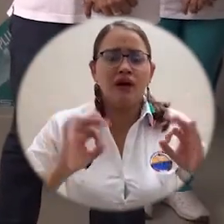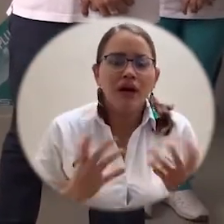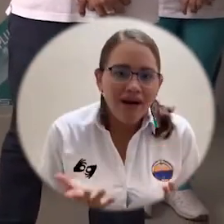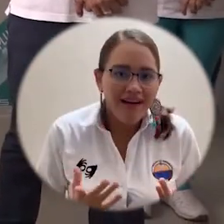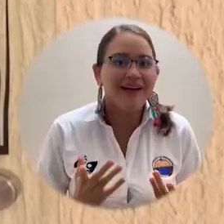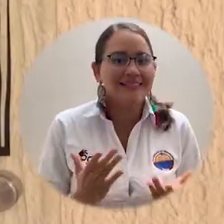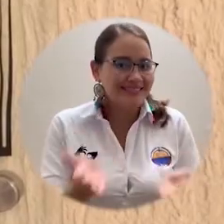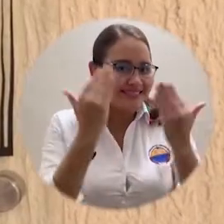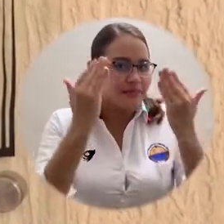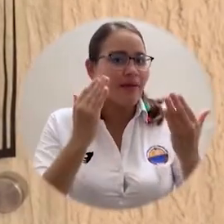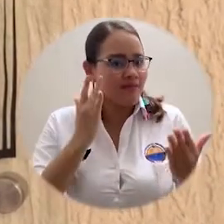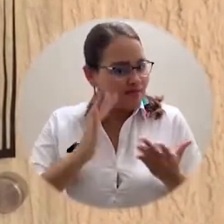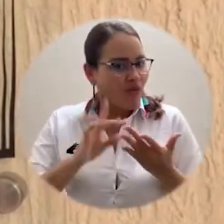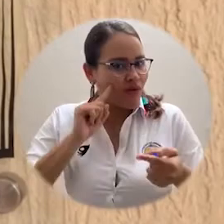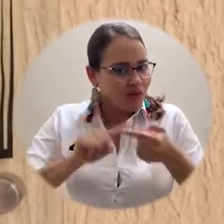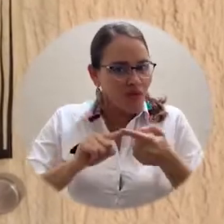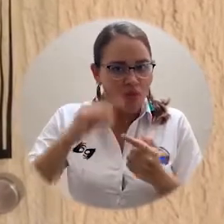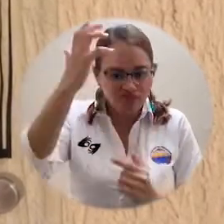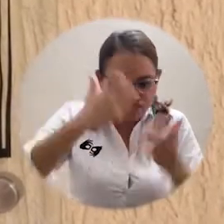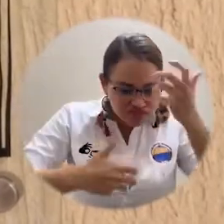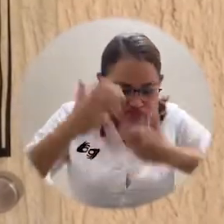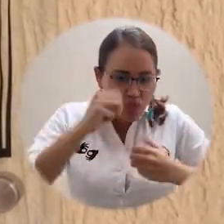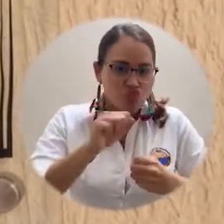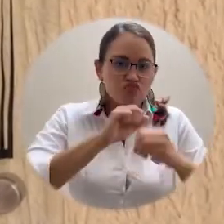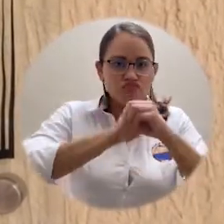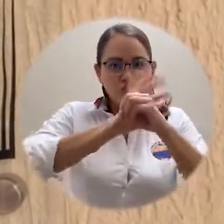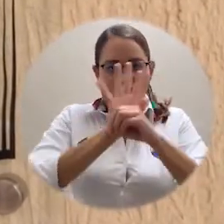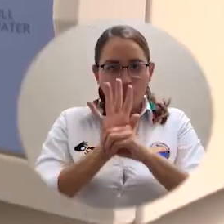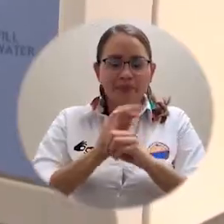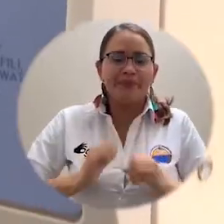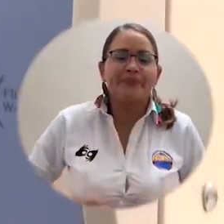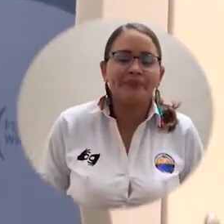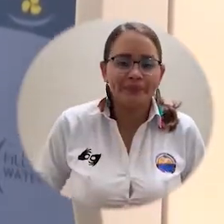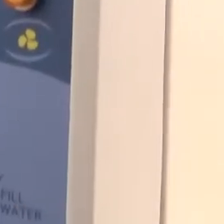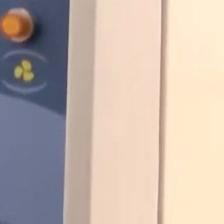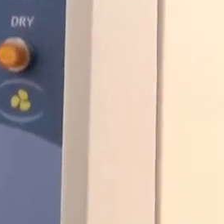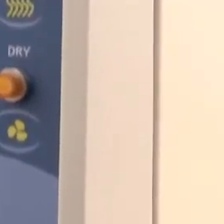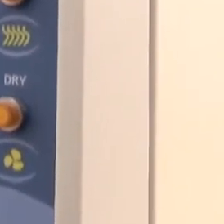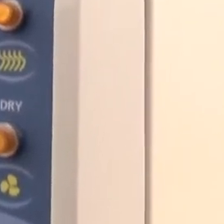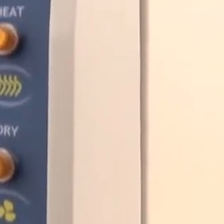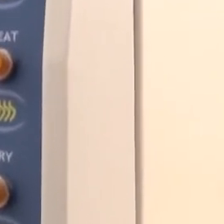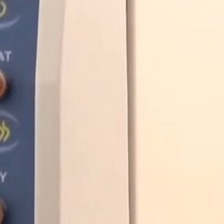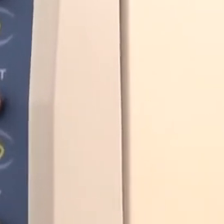sitúa en el rango de cumplimiento óptimo para poder avanzar con las pruebas.